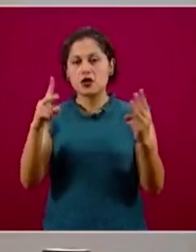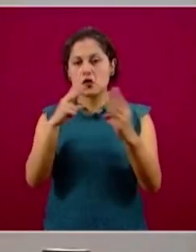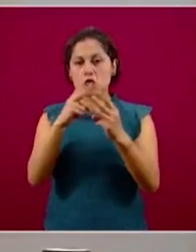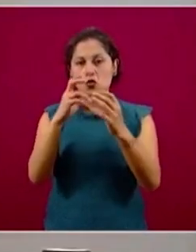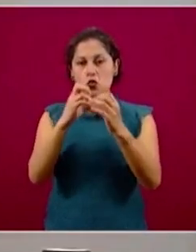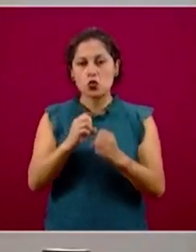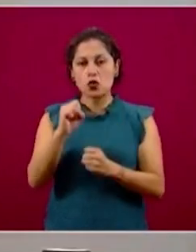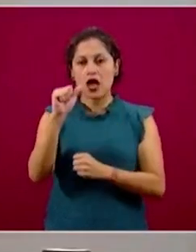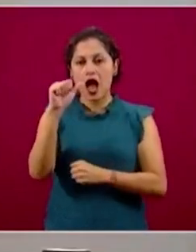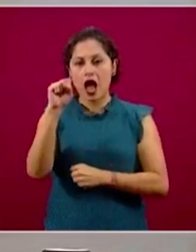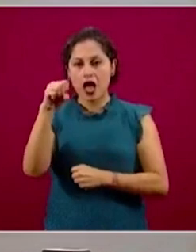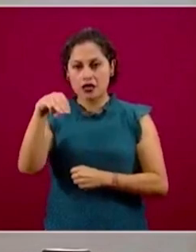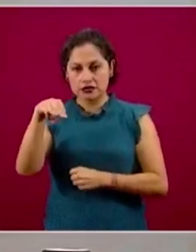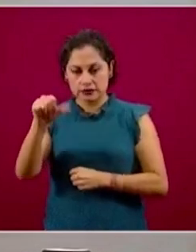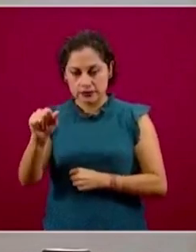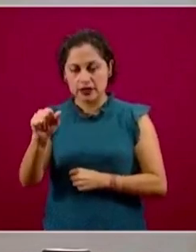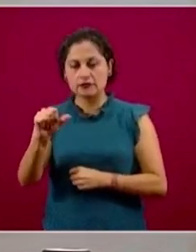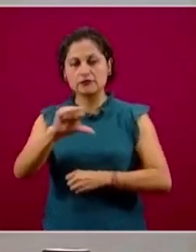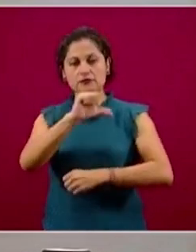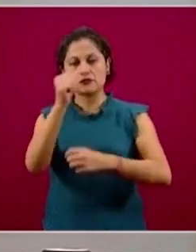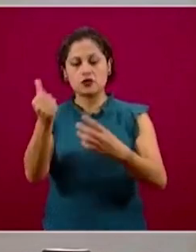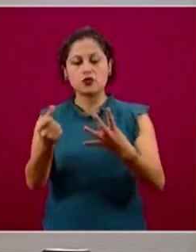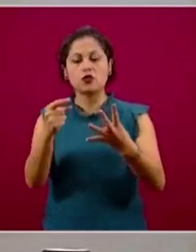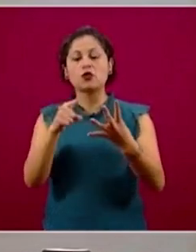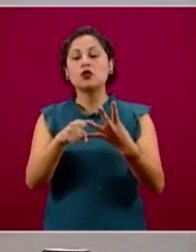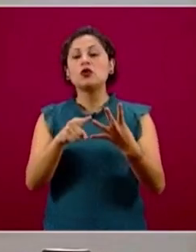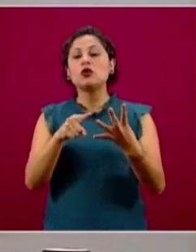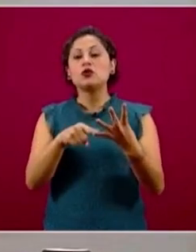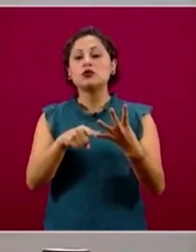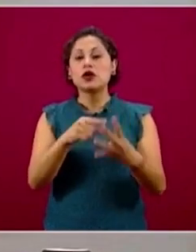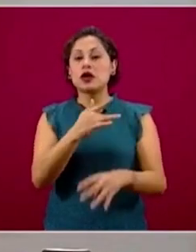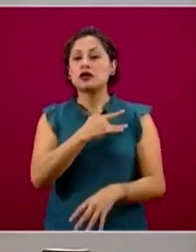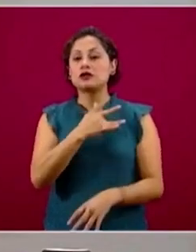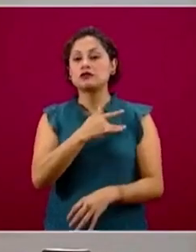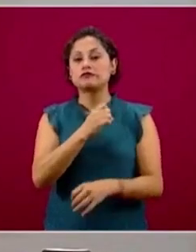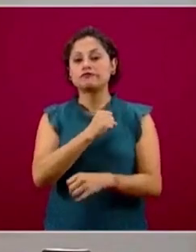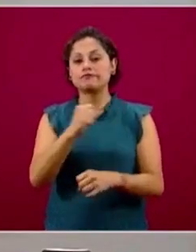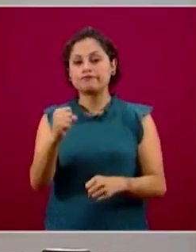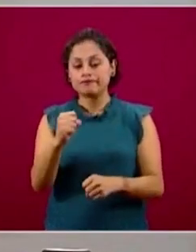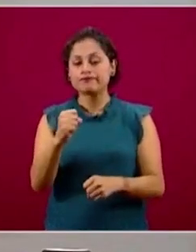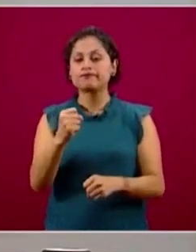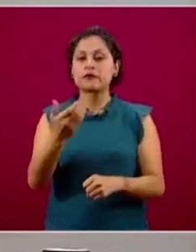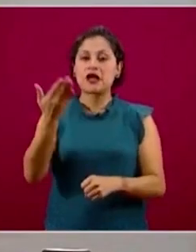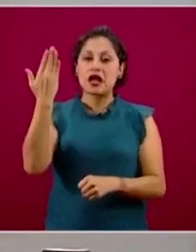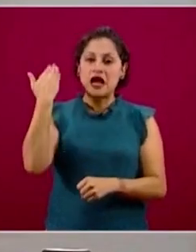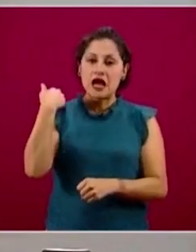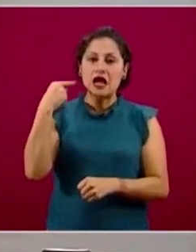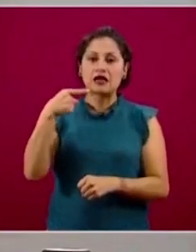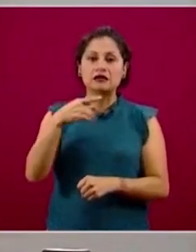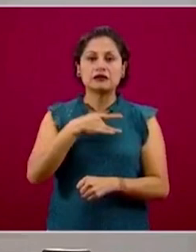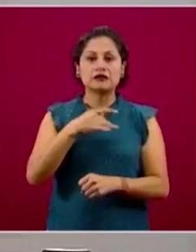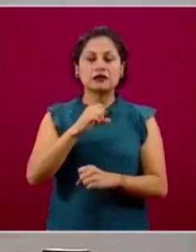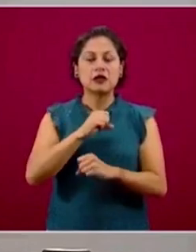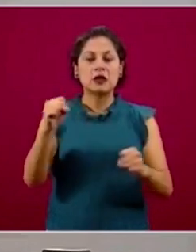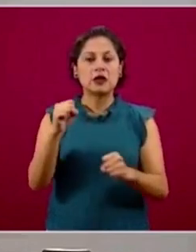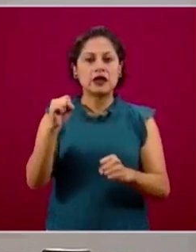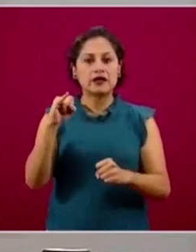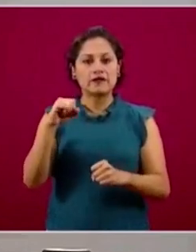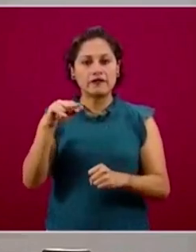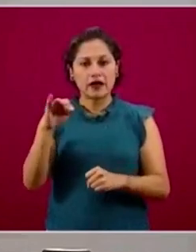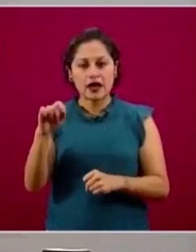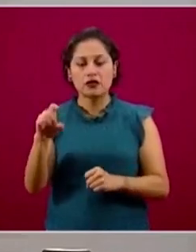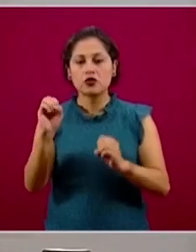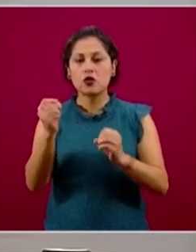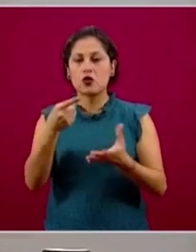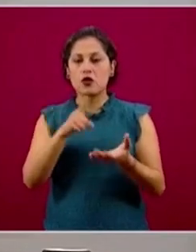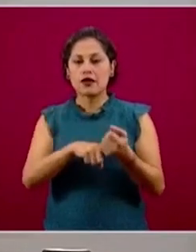también enfermedad cardíaca crónica, historia de enfermedad isquémica, historia de un infarto, por ejemplo, angina de pecho,